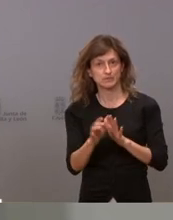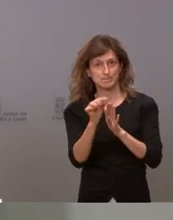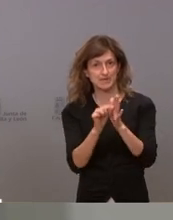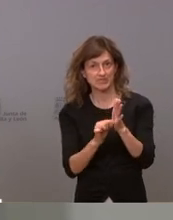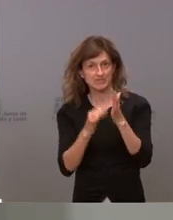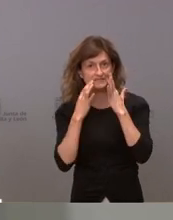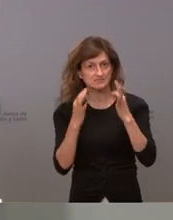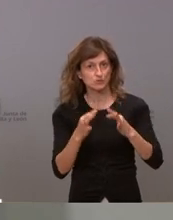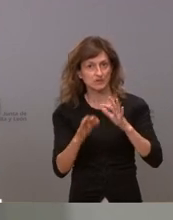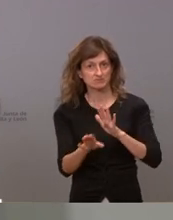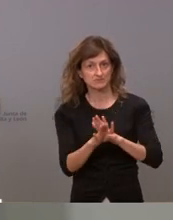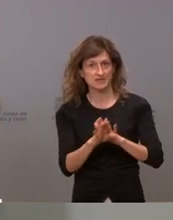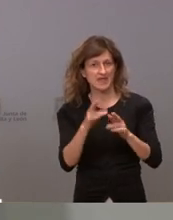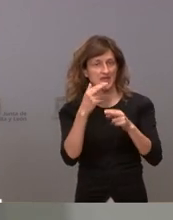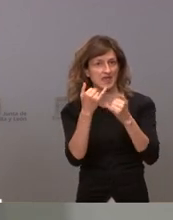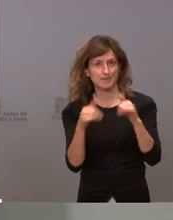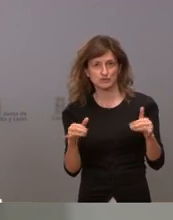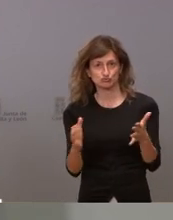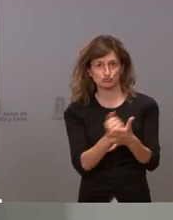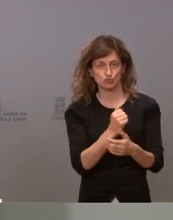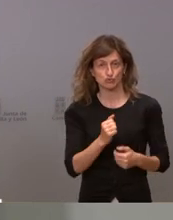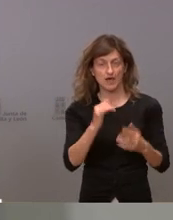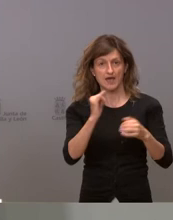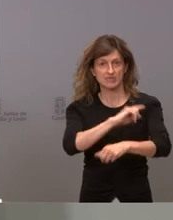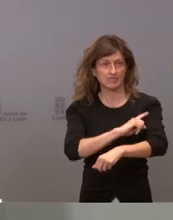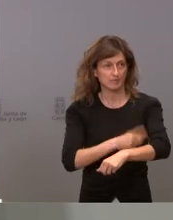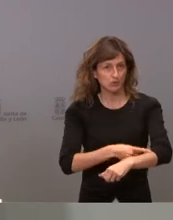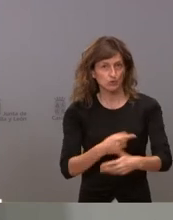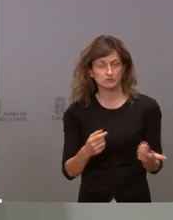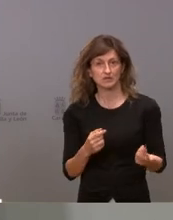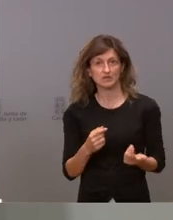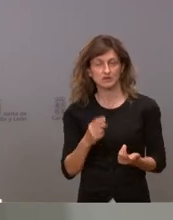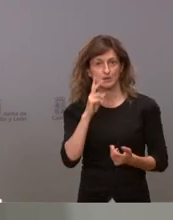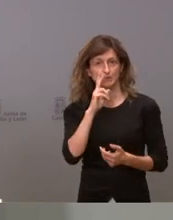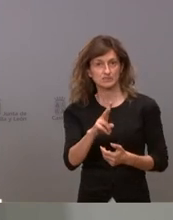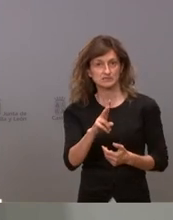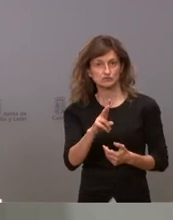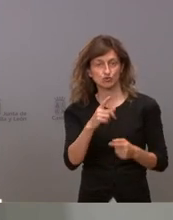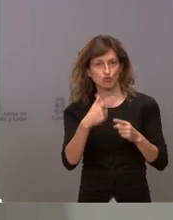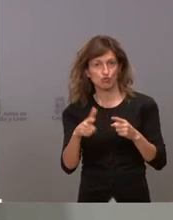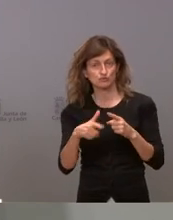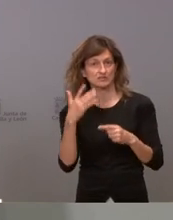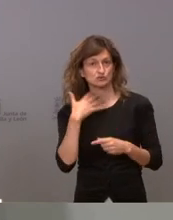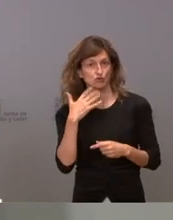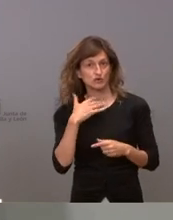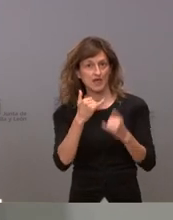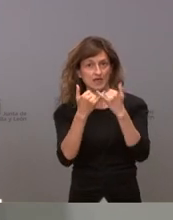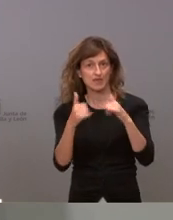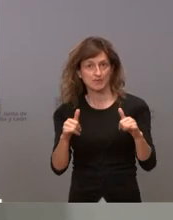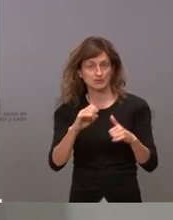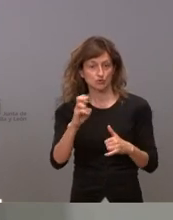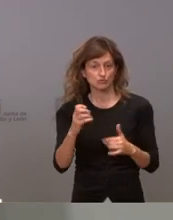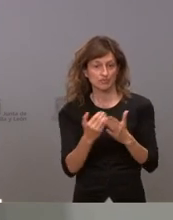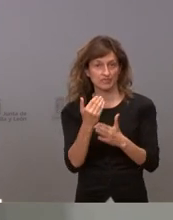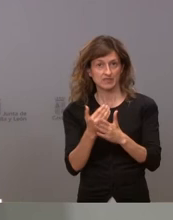de seguridad en todos los eventos y yo he de decirle que en eventos deportivos y hemos visto algunas cosas en Soria en otros eventos estos